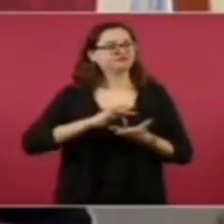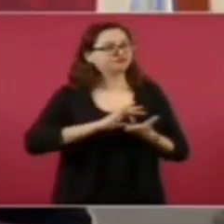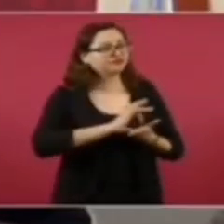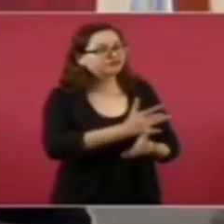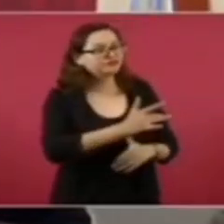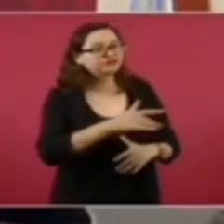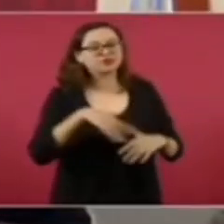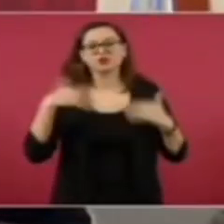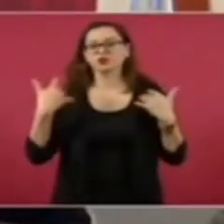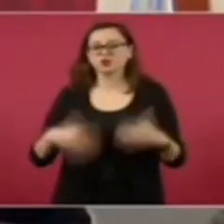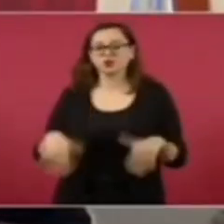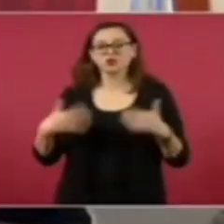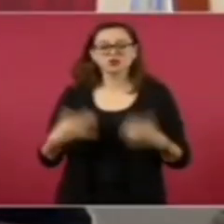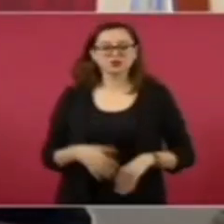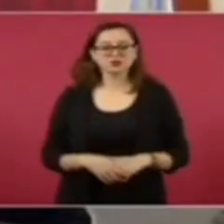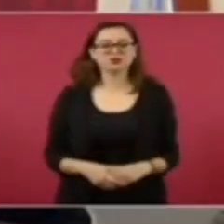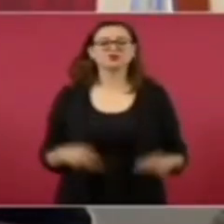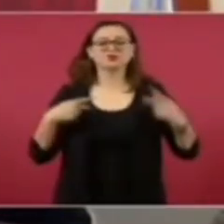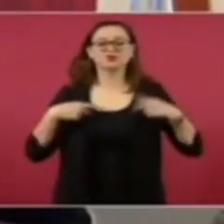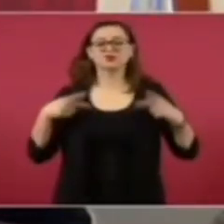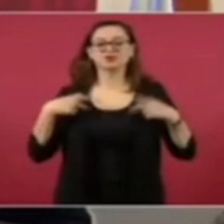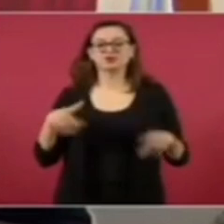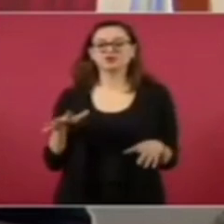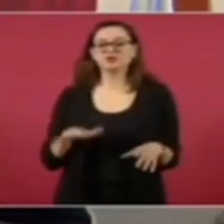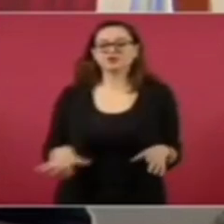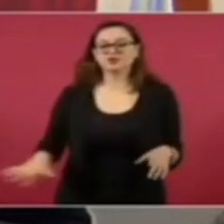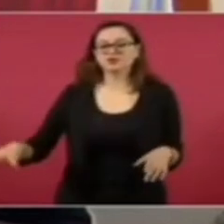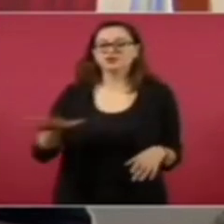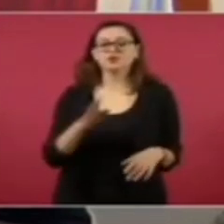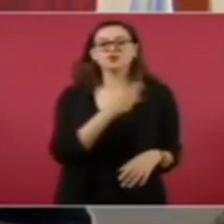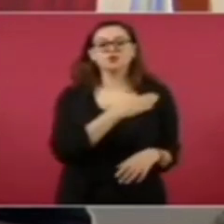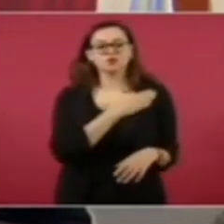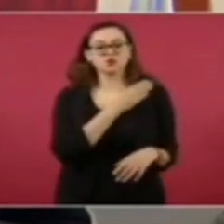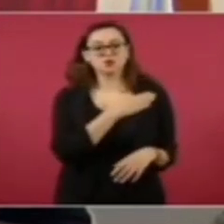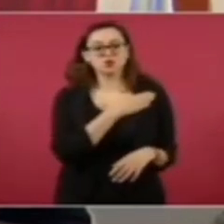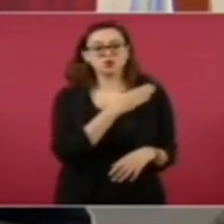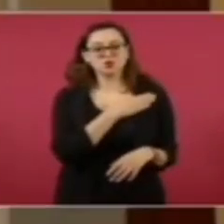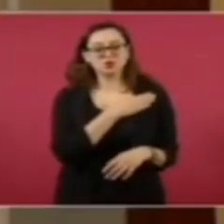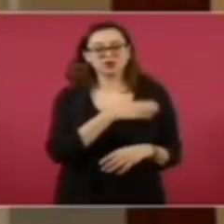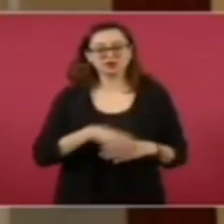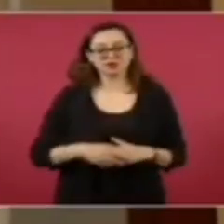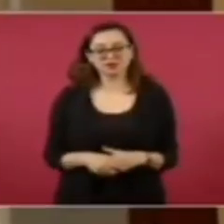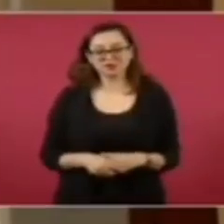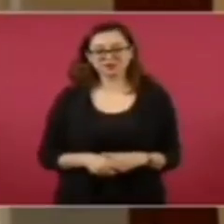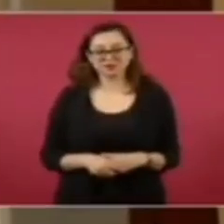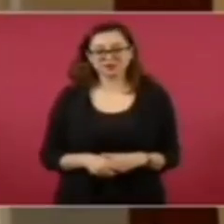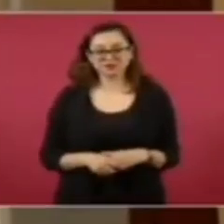Pueblo bueno, traemos 68.